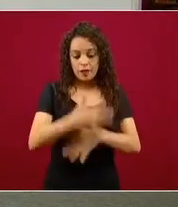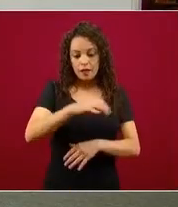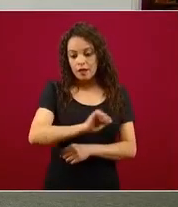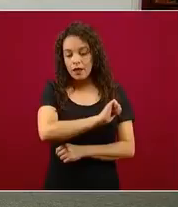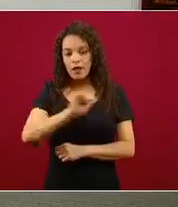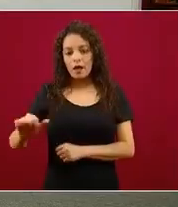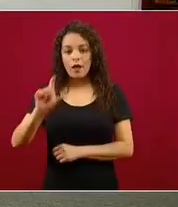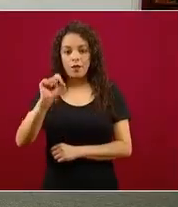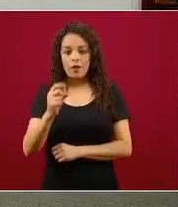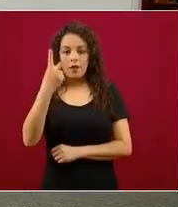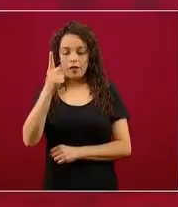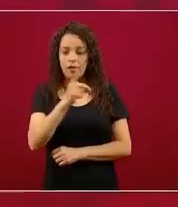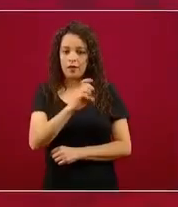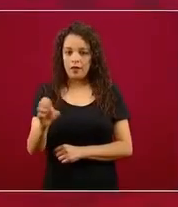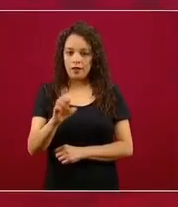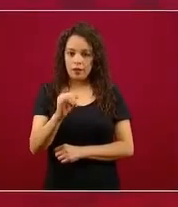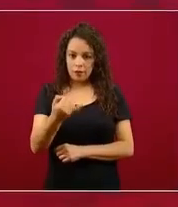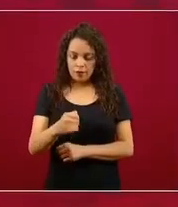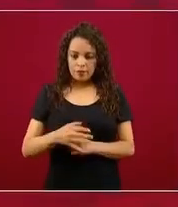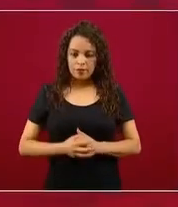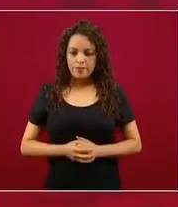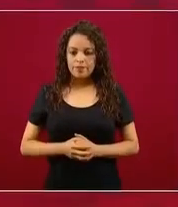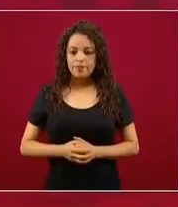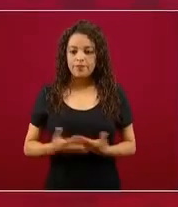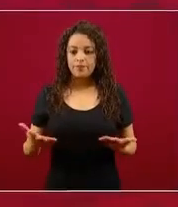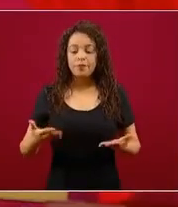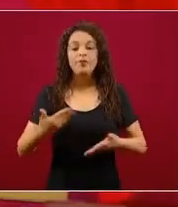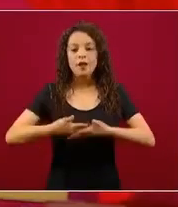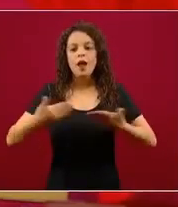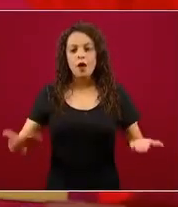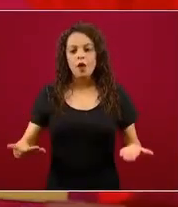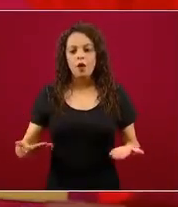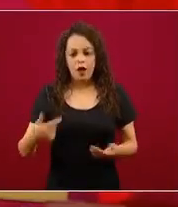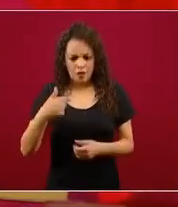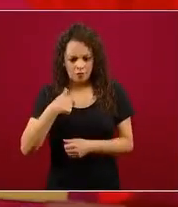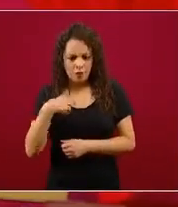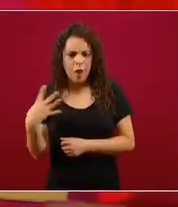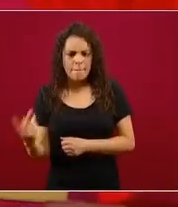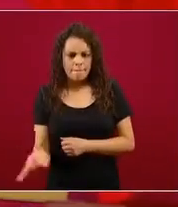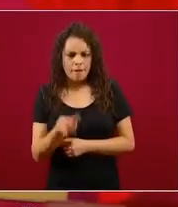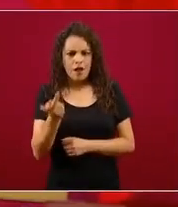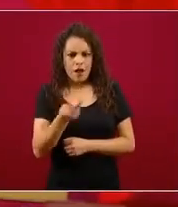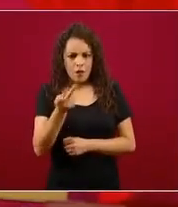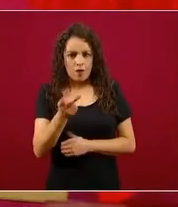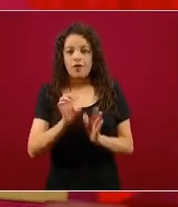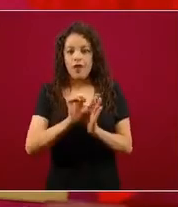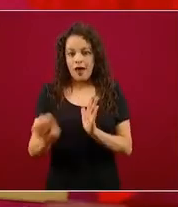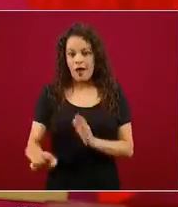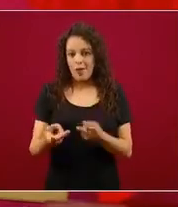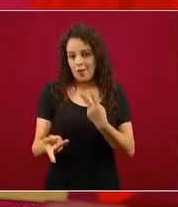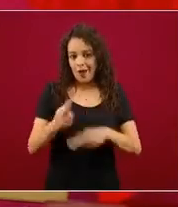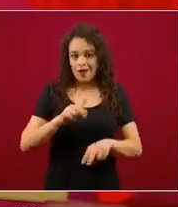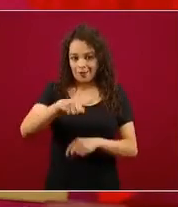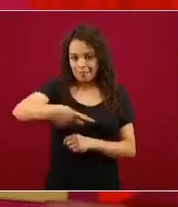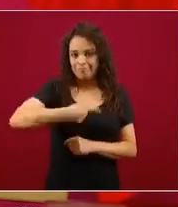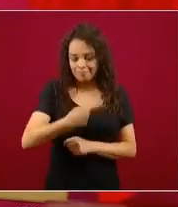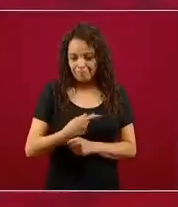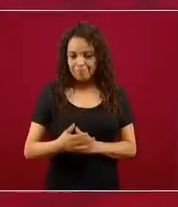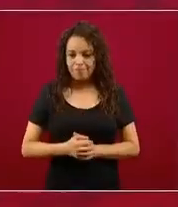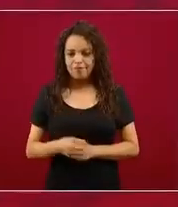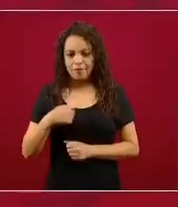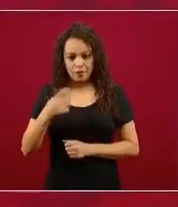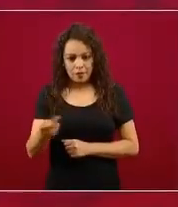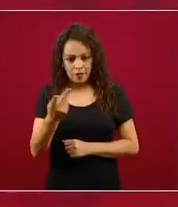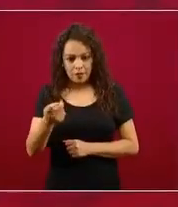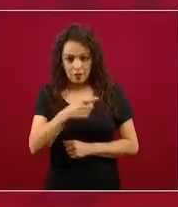Ahora, yo hago la pregunta como me la harían ustedes, ¿están peleados con